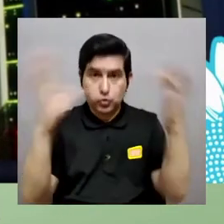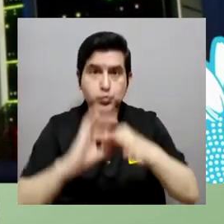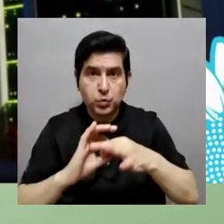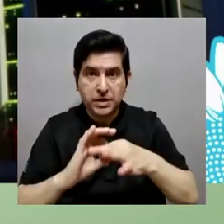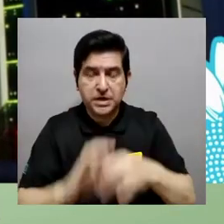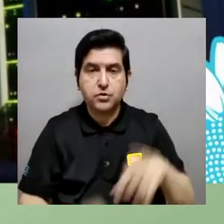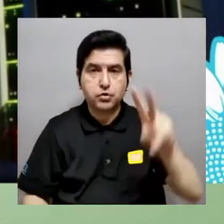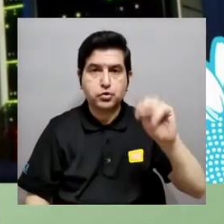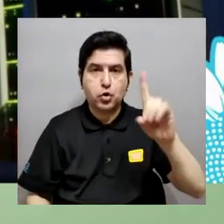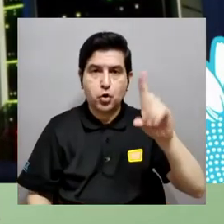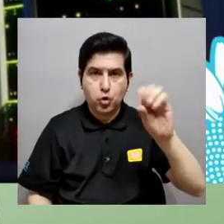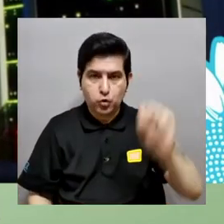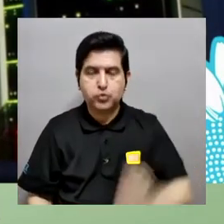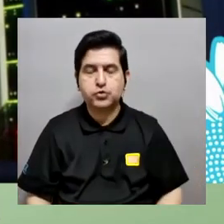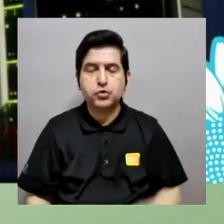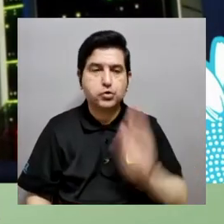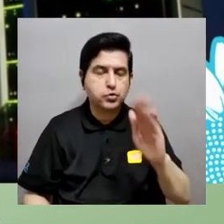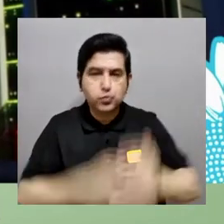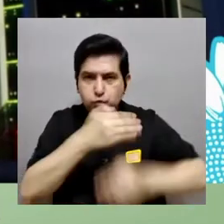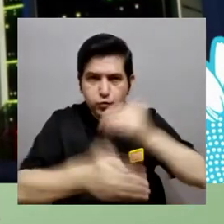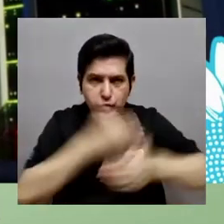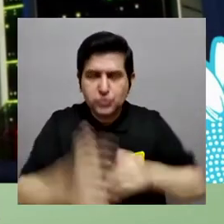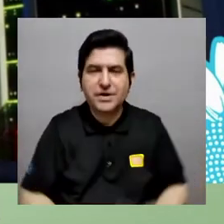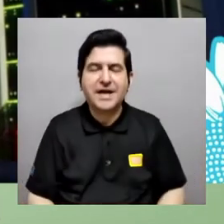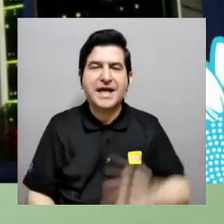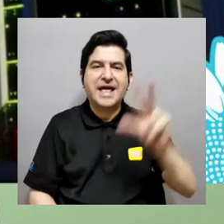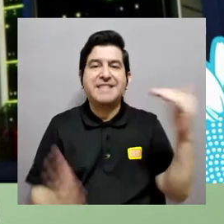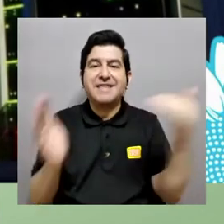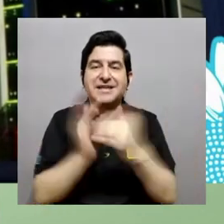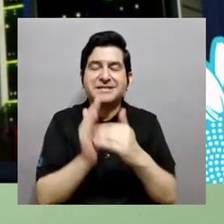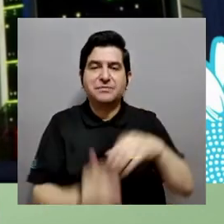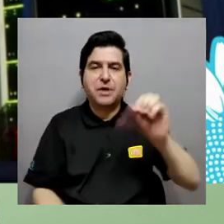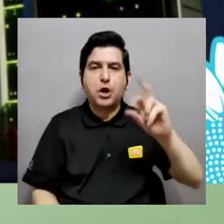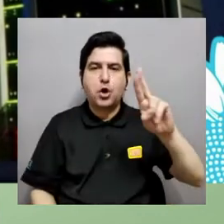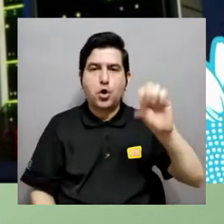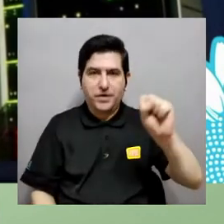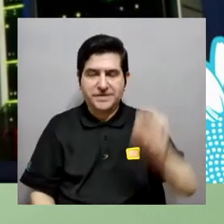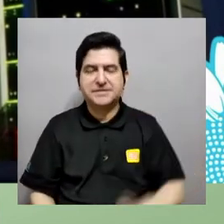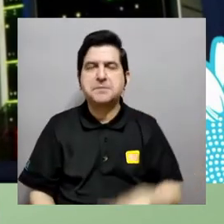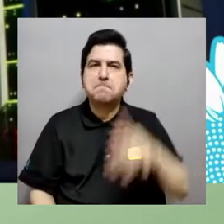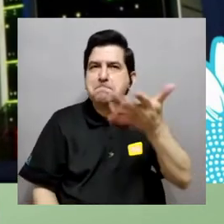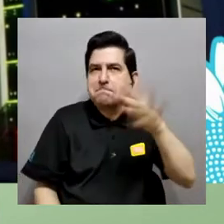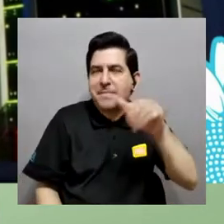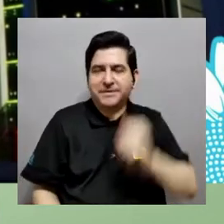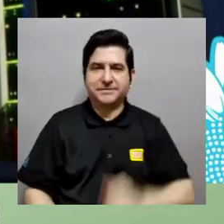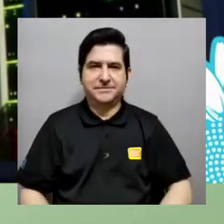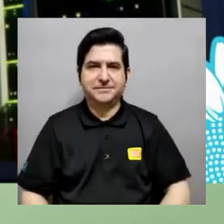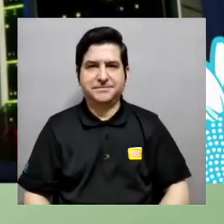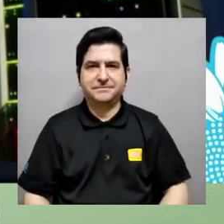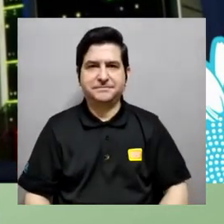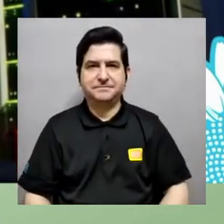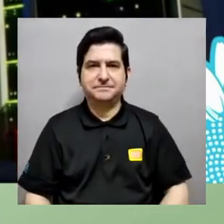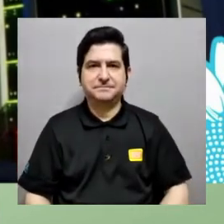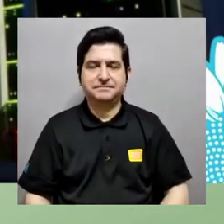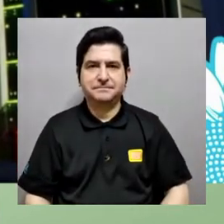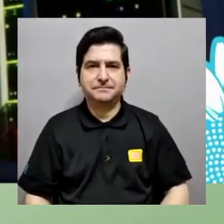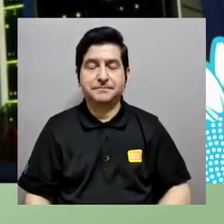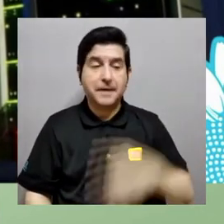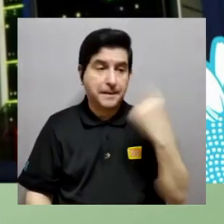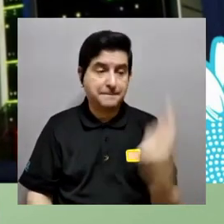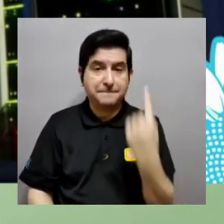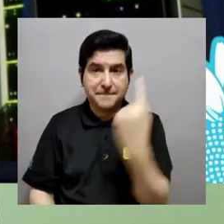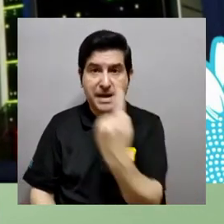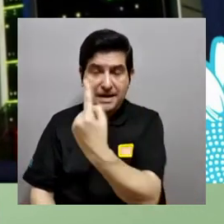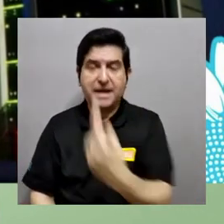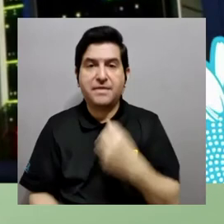nodos de computación 50 computadores de los cuales sumando todos procesadores vamos a tener más de 3000 cores estamos estimando